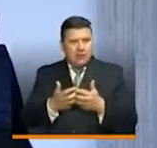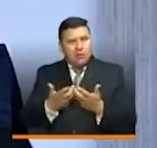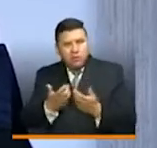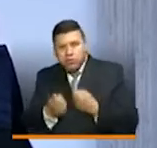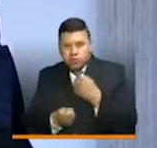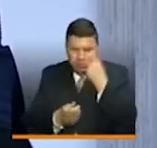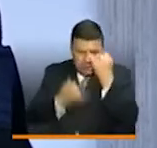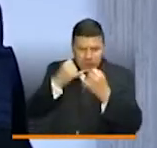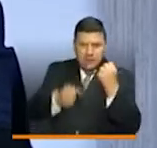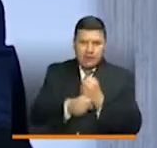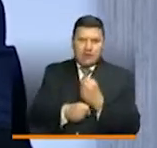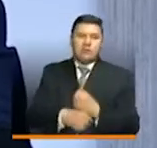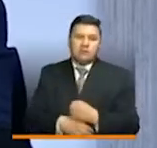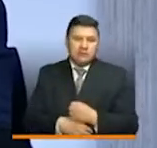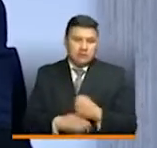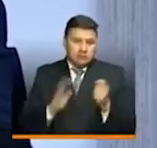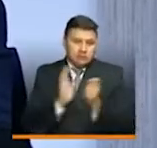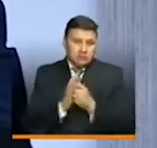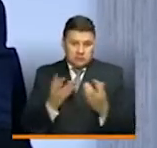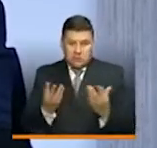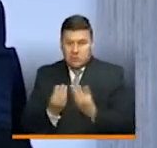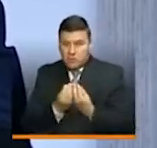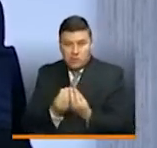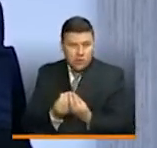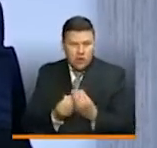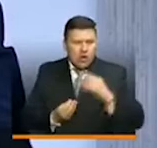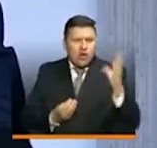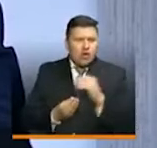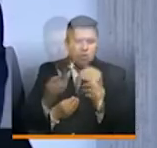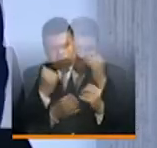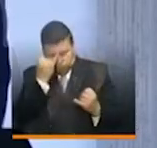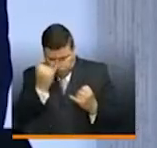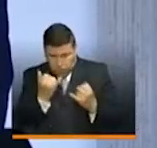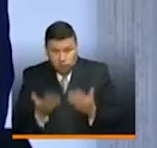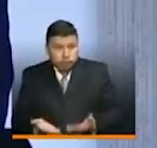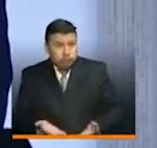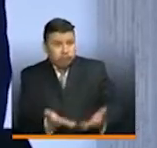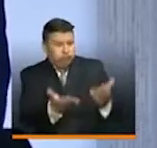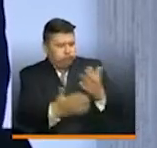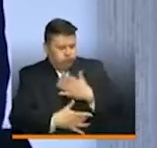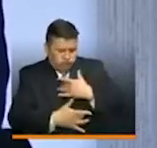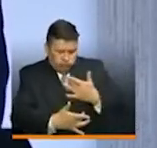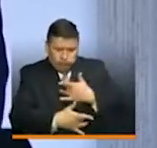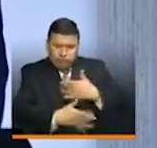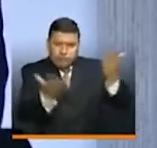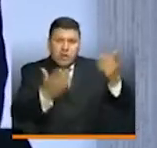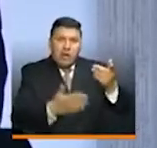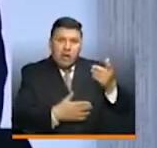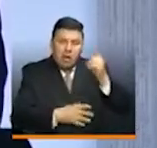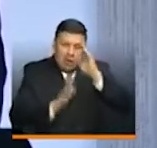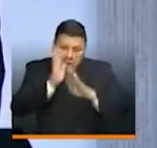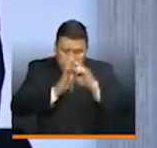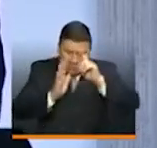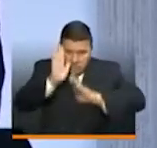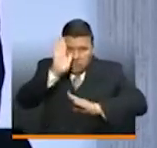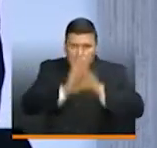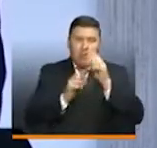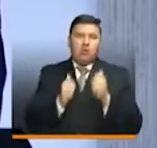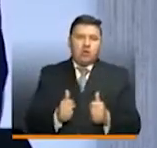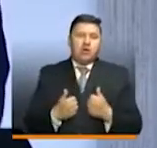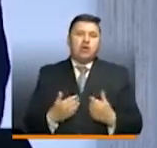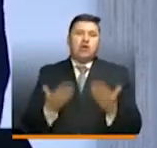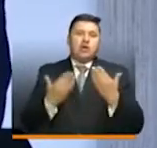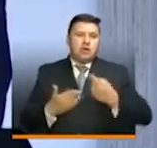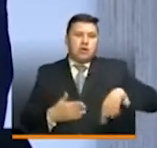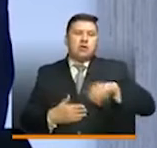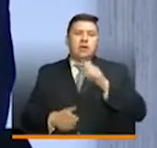empleos. Y ese como un denominador, todos los diseñadores sabiendo que el emprendimiento va a permitir